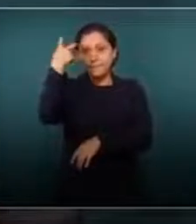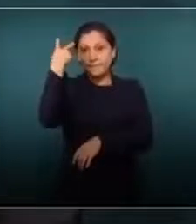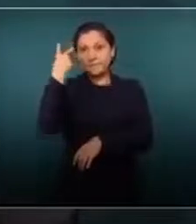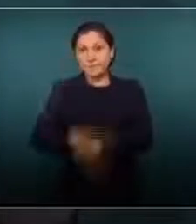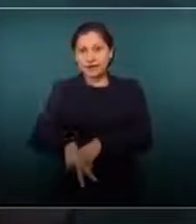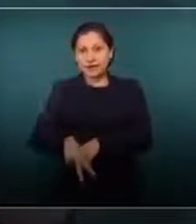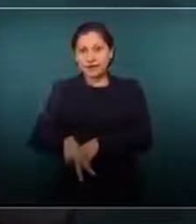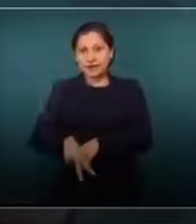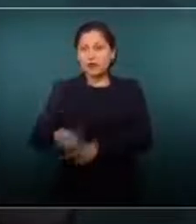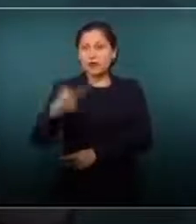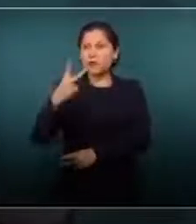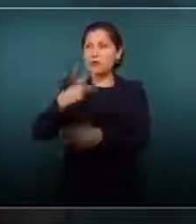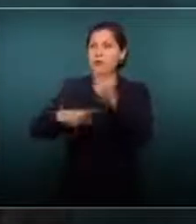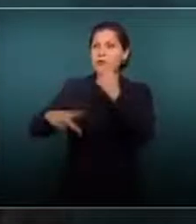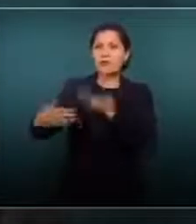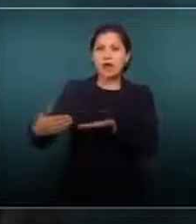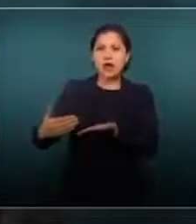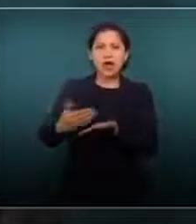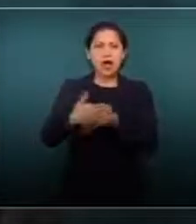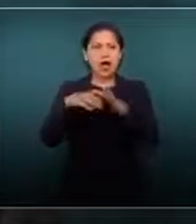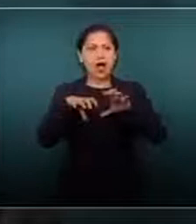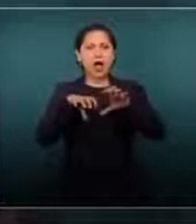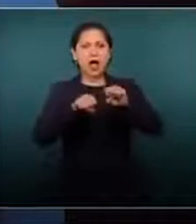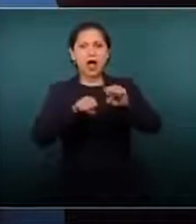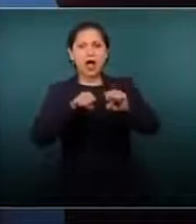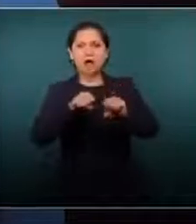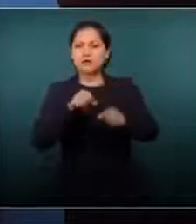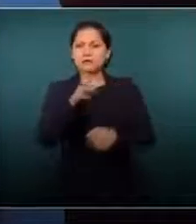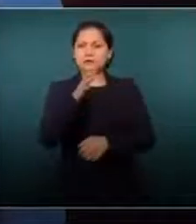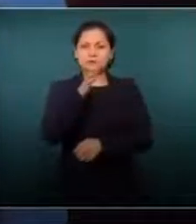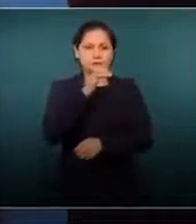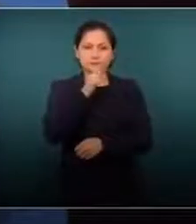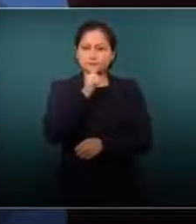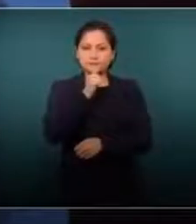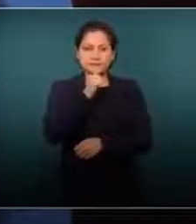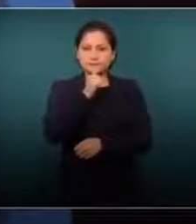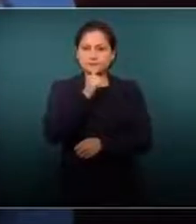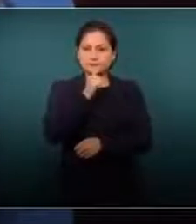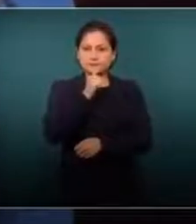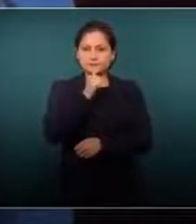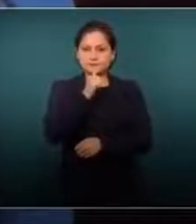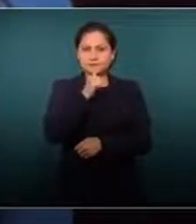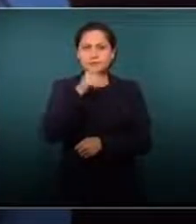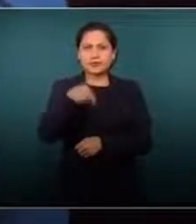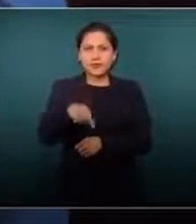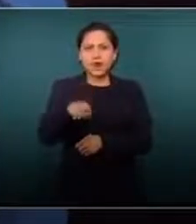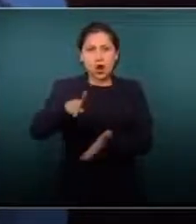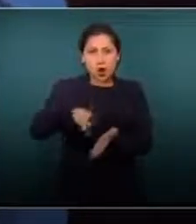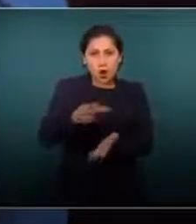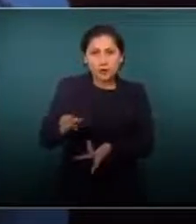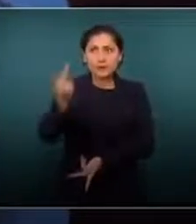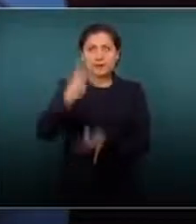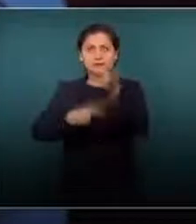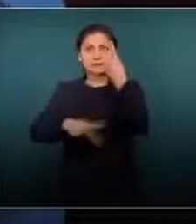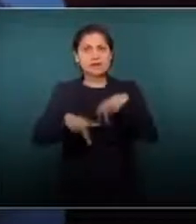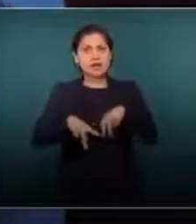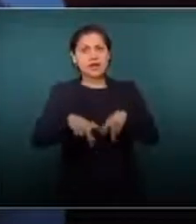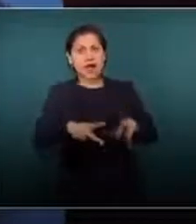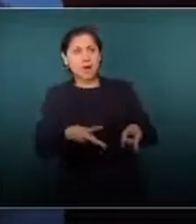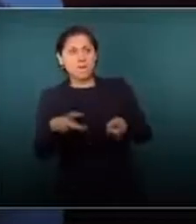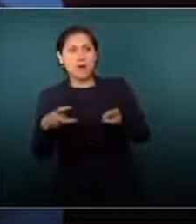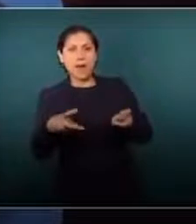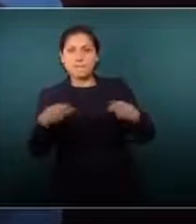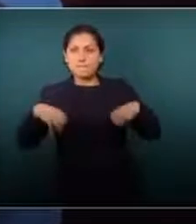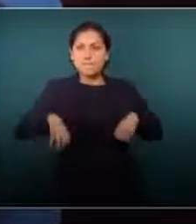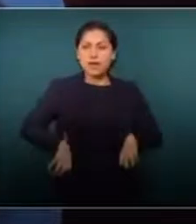conquista, no van a venir a saquearnos, se acabó eso,